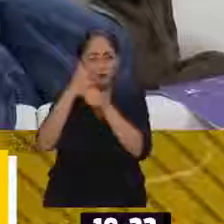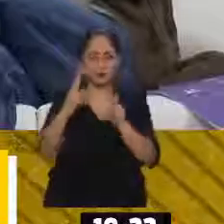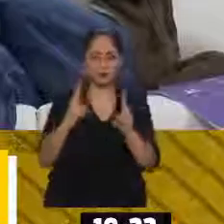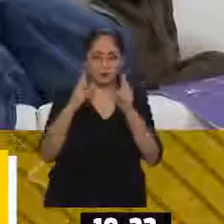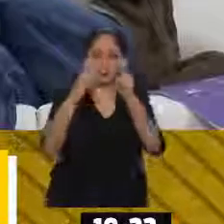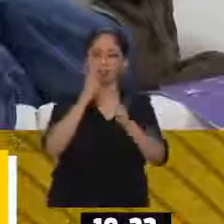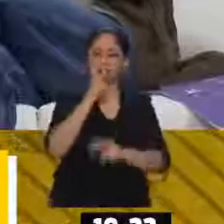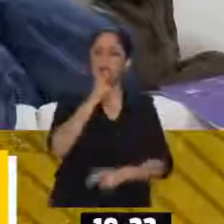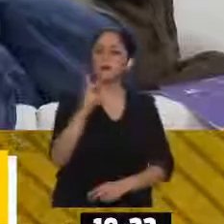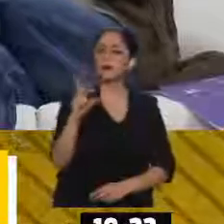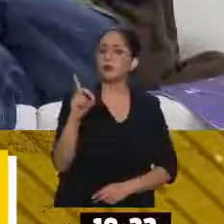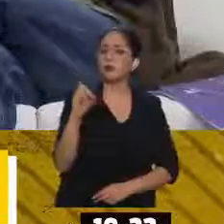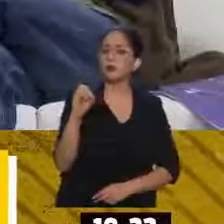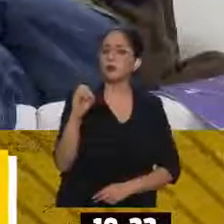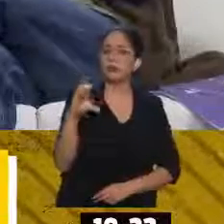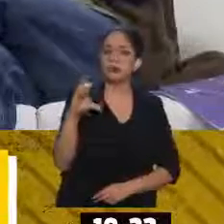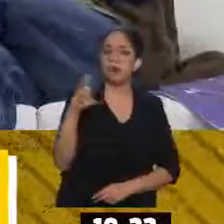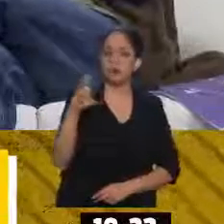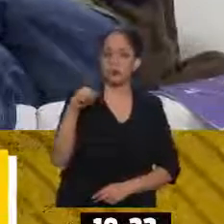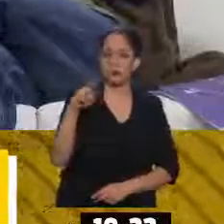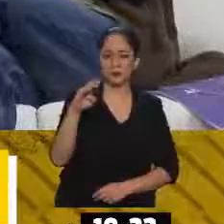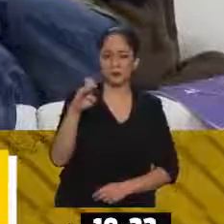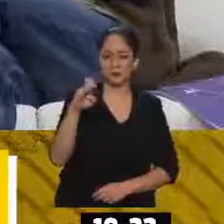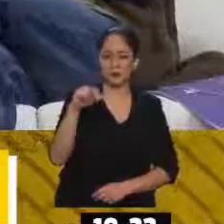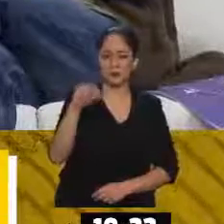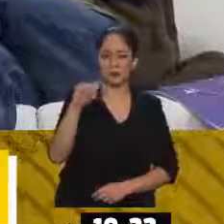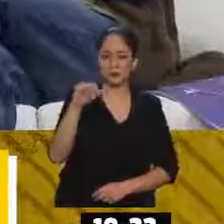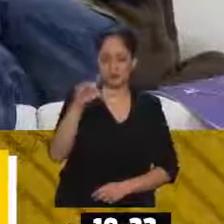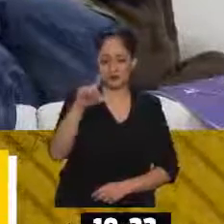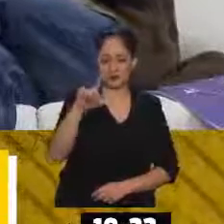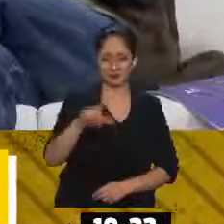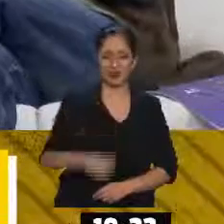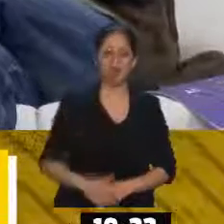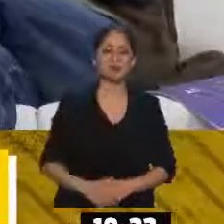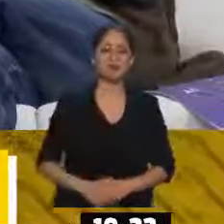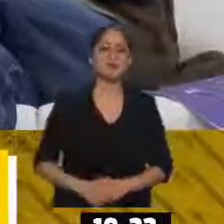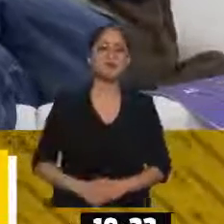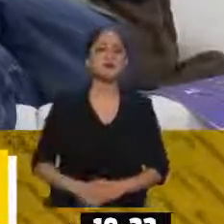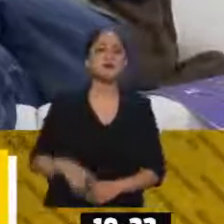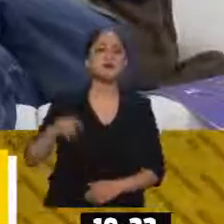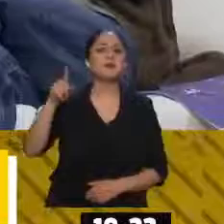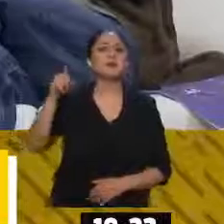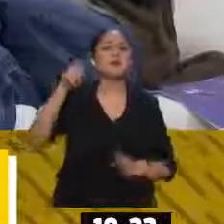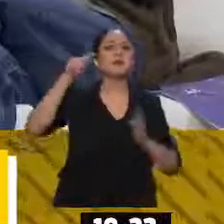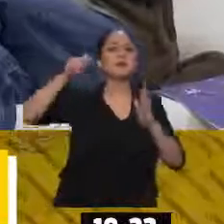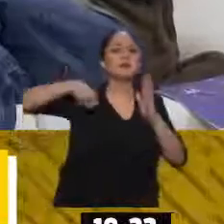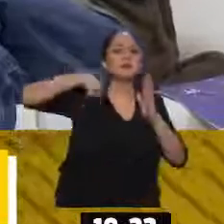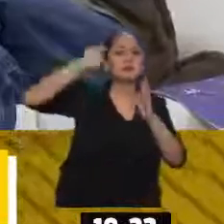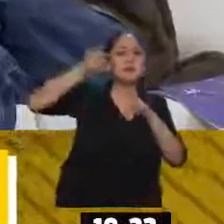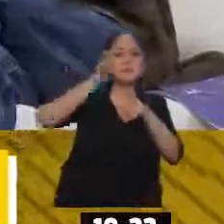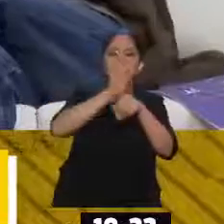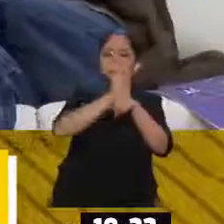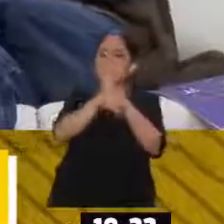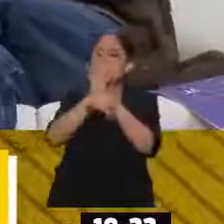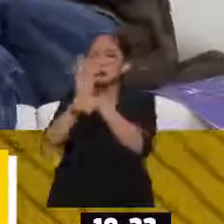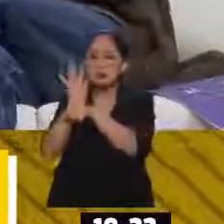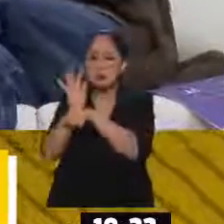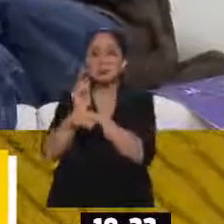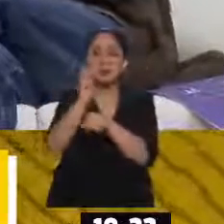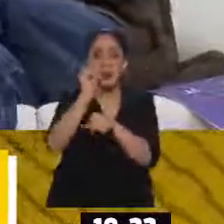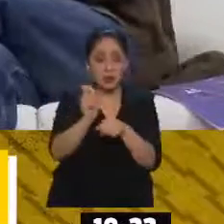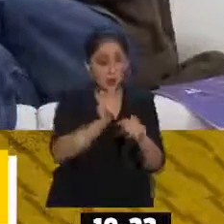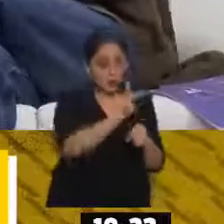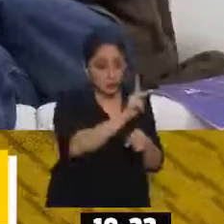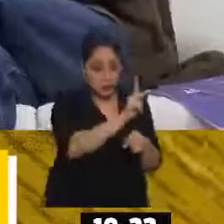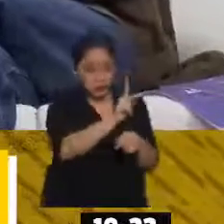yo digo que es hoy en día un cine, un terreno muy fértil de creación. Pues sí. Porque está, todas las historias son